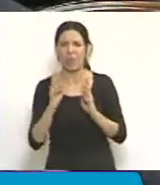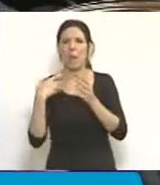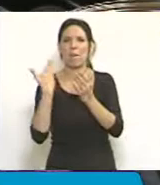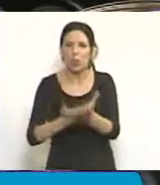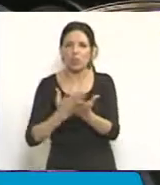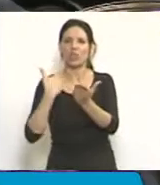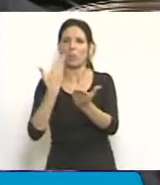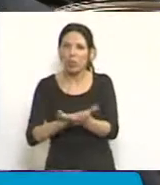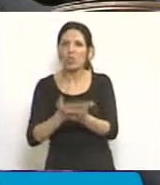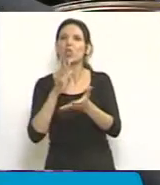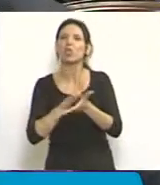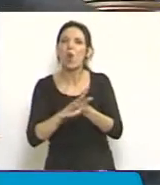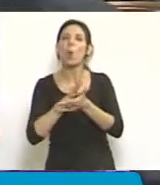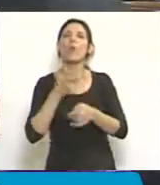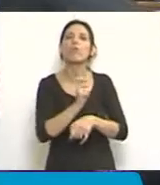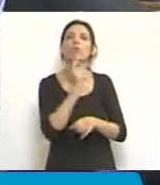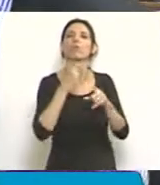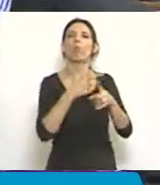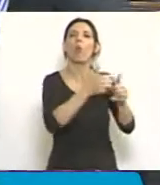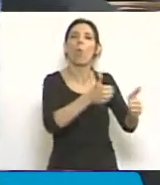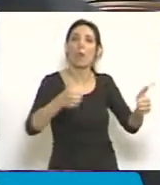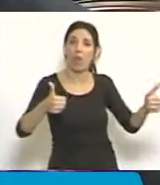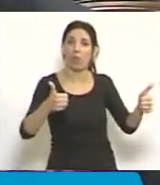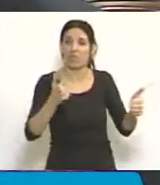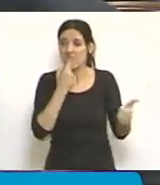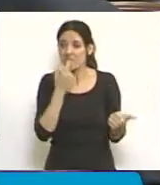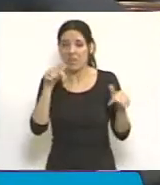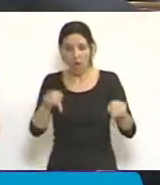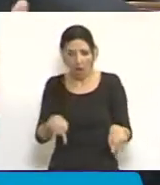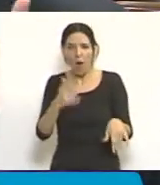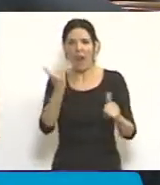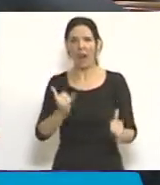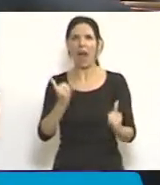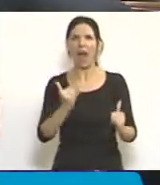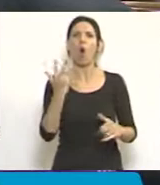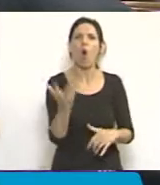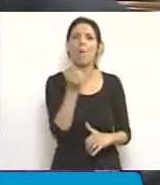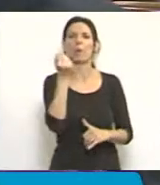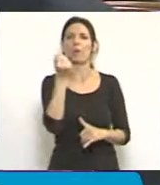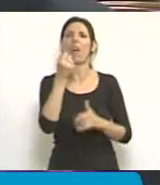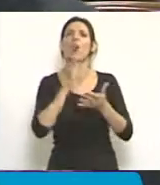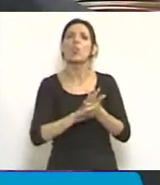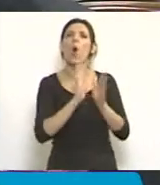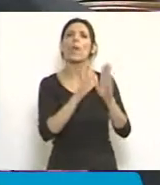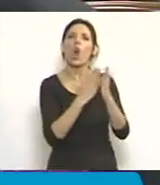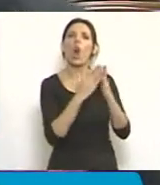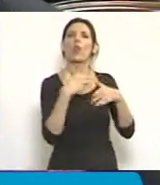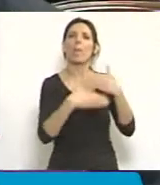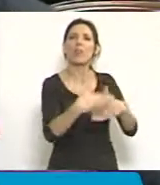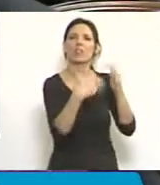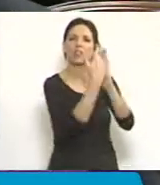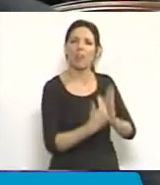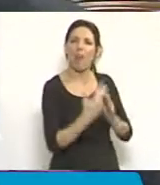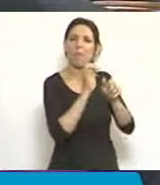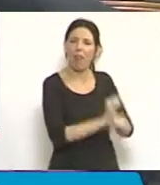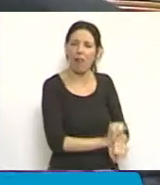implementación del juicio por jurados. Si nos toca la oportunidad de discutir la implementación de un nuevo Código Profesional Penal, qué mejor